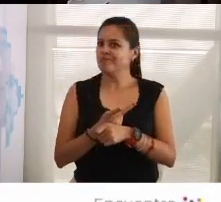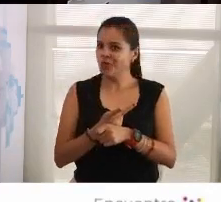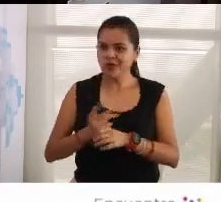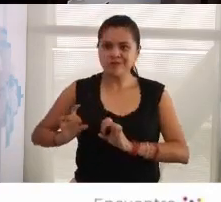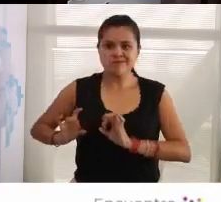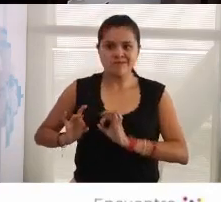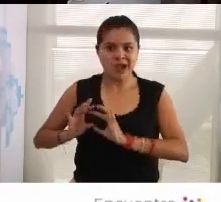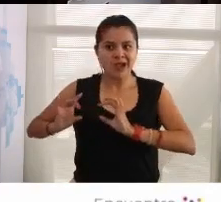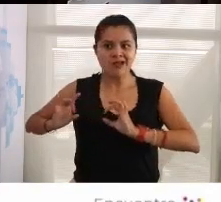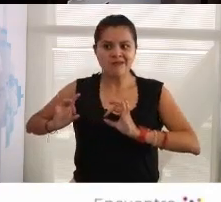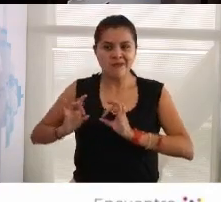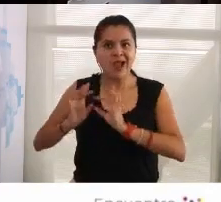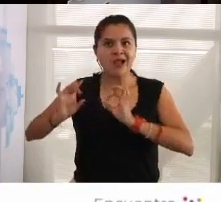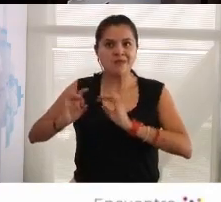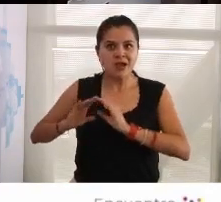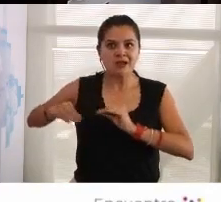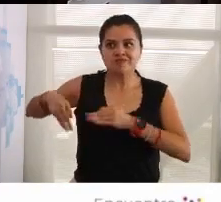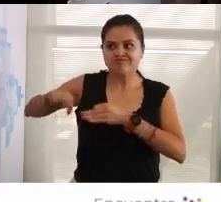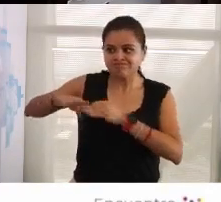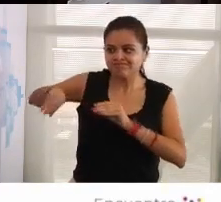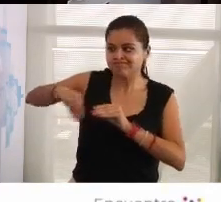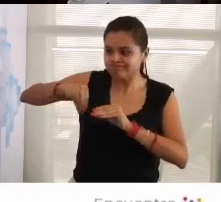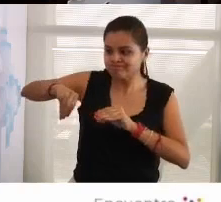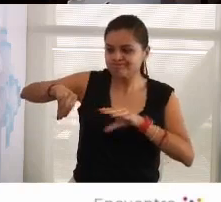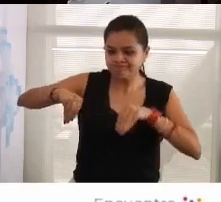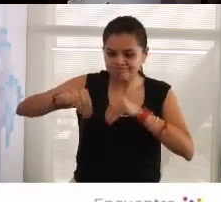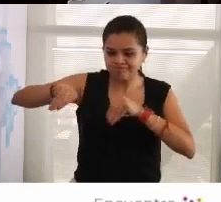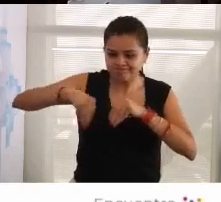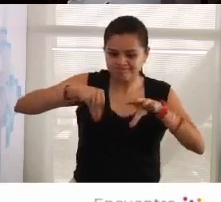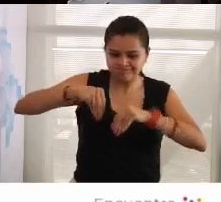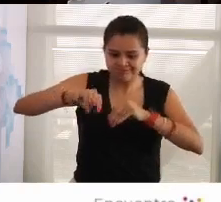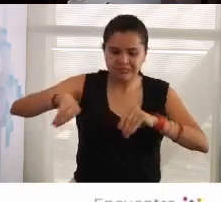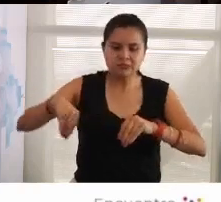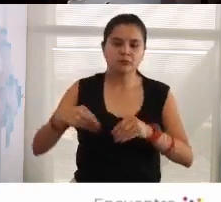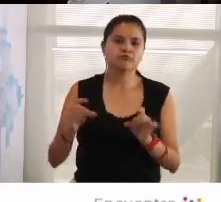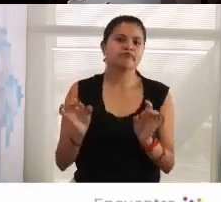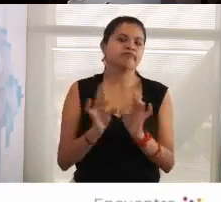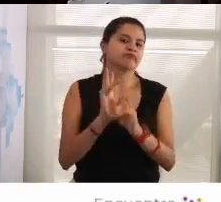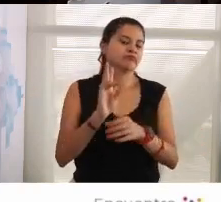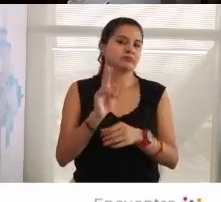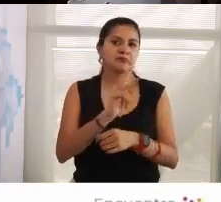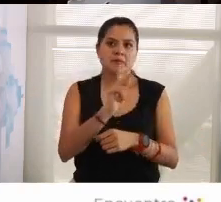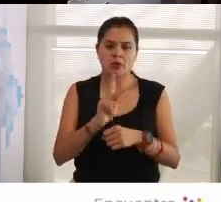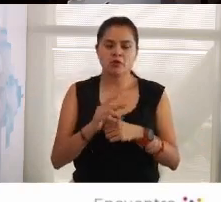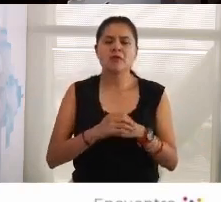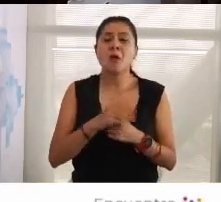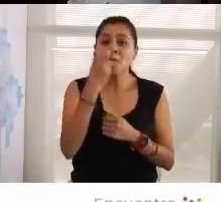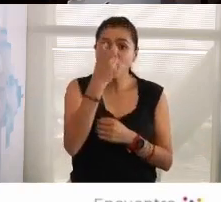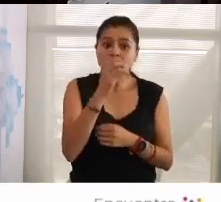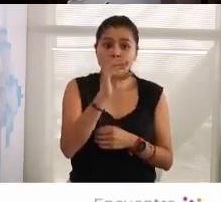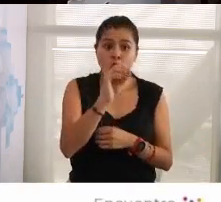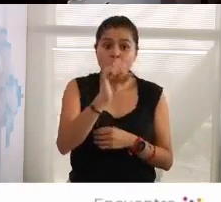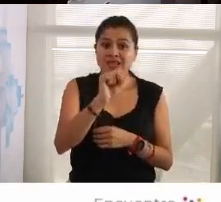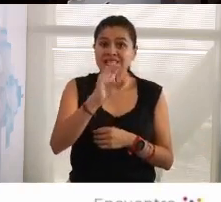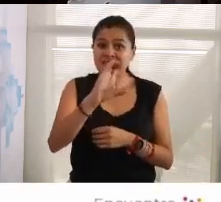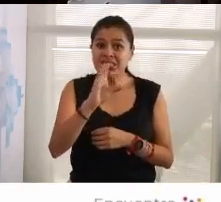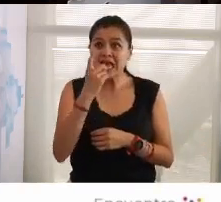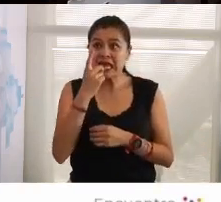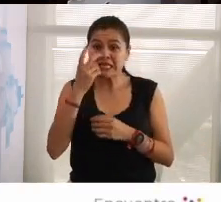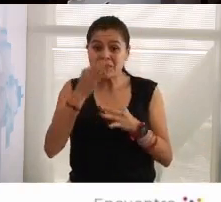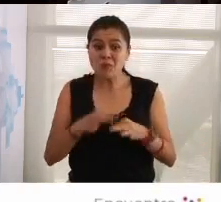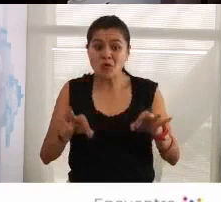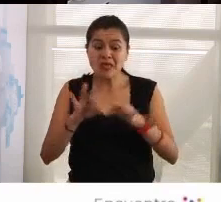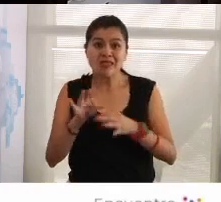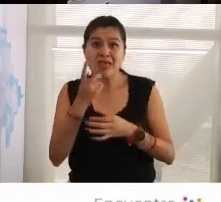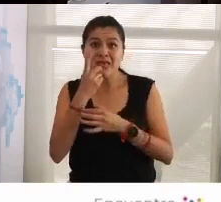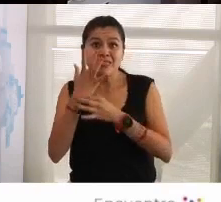momentos en la historia. Por eso les comentaba que es tan importante que la sociedad civil documente y además diga lo que documente. Porque yo soy de